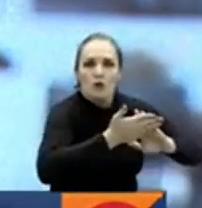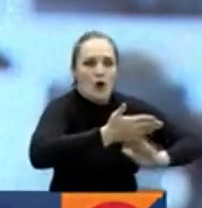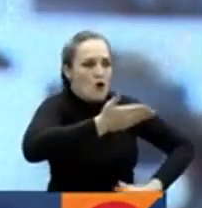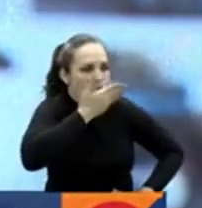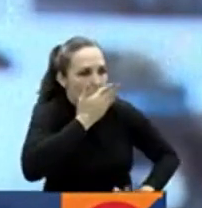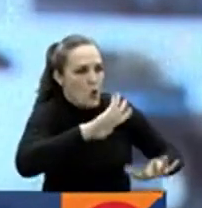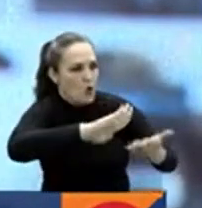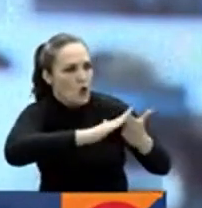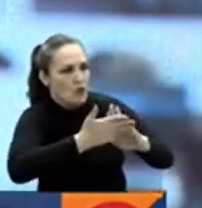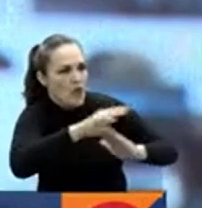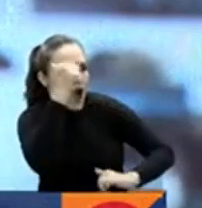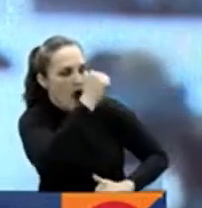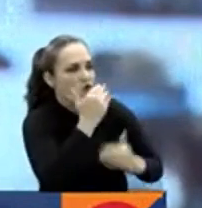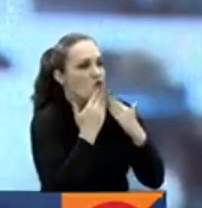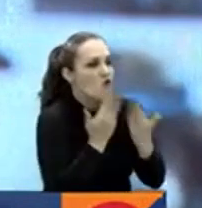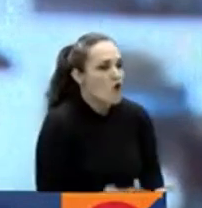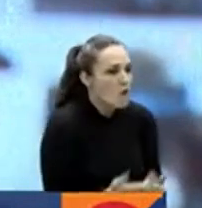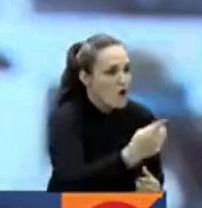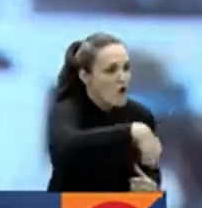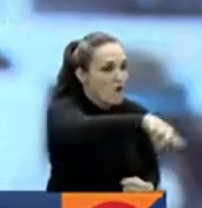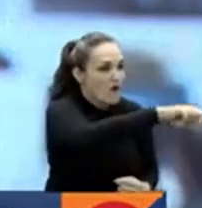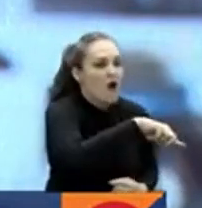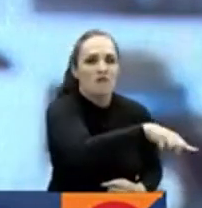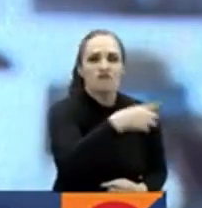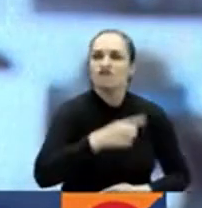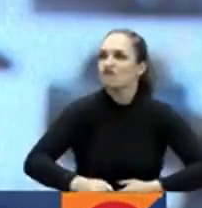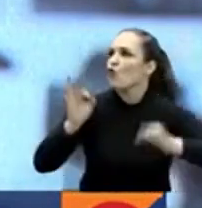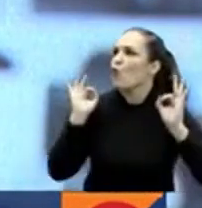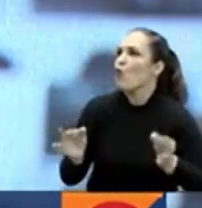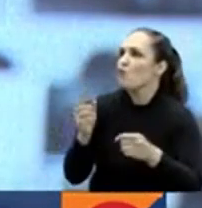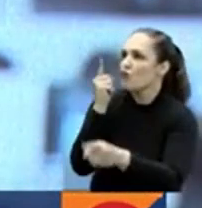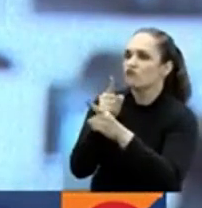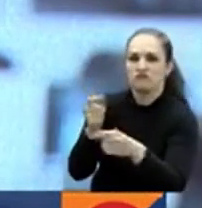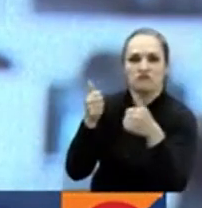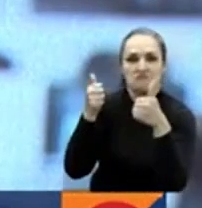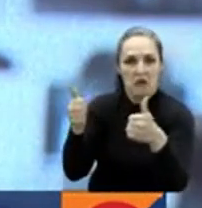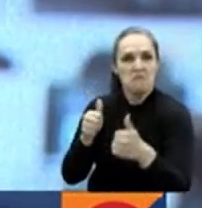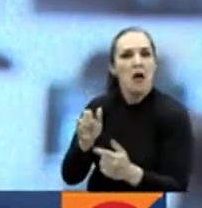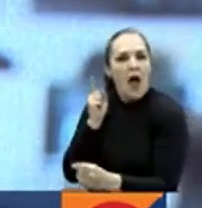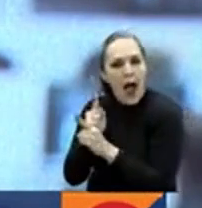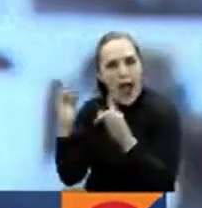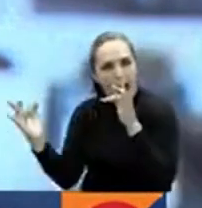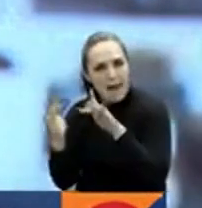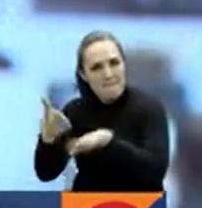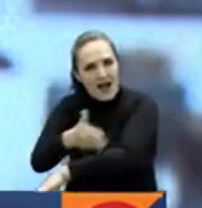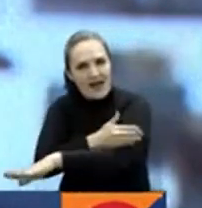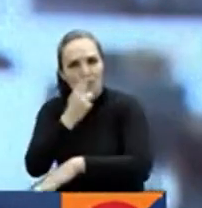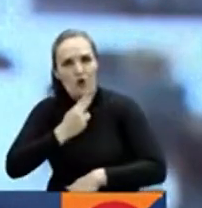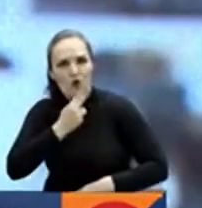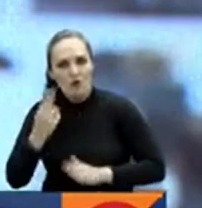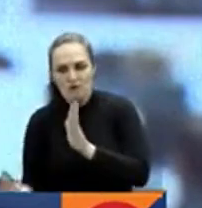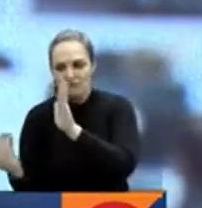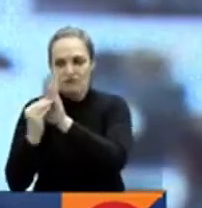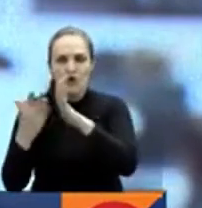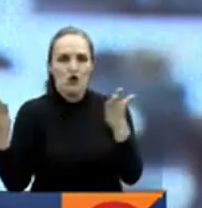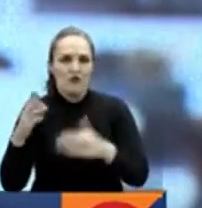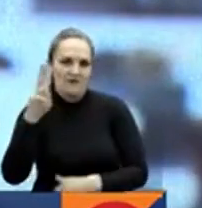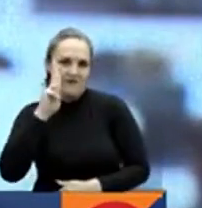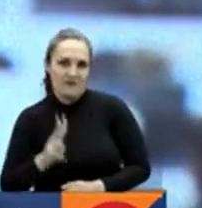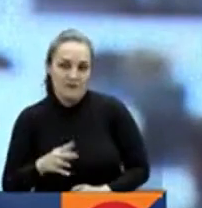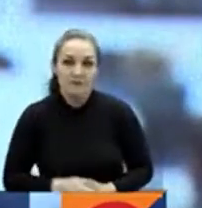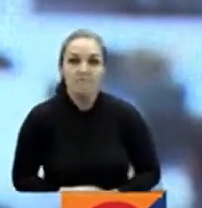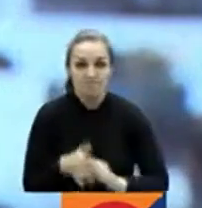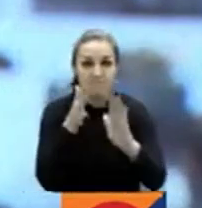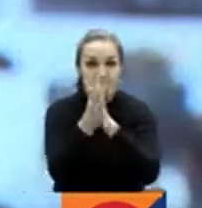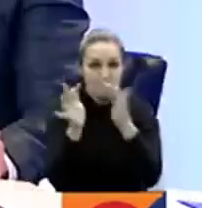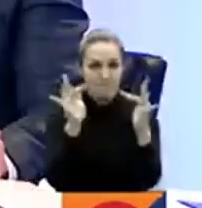conflicto armado. Y con esto se estaría cumpliendo uno de los compromisos pactados en Caracas. Desde la sala de redacción, John López, RTBC Noticias Conectados,